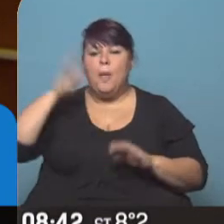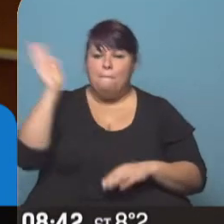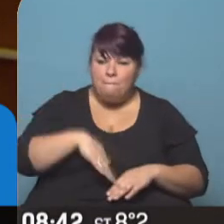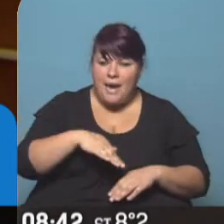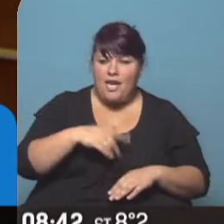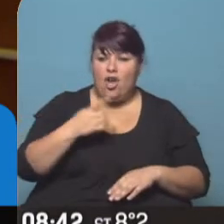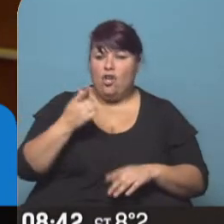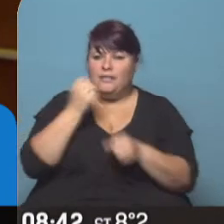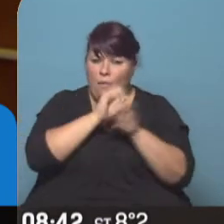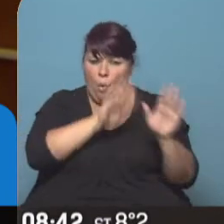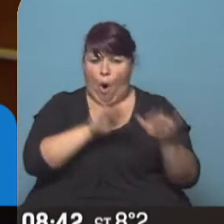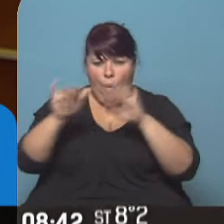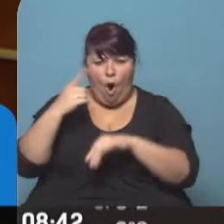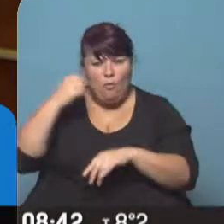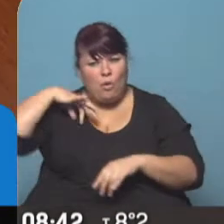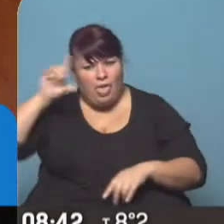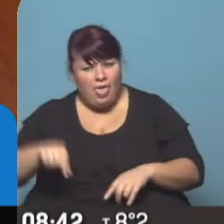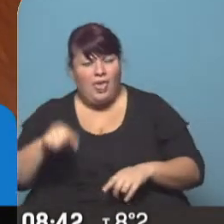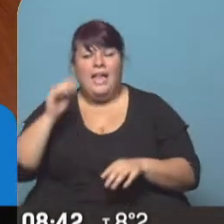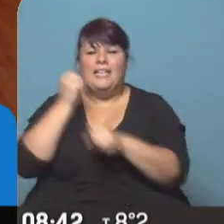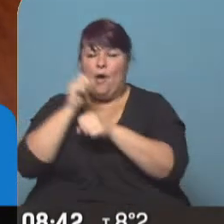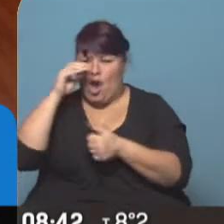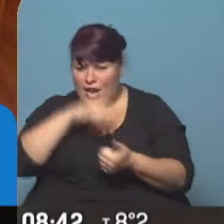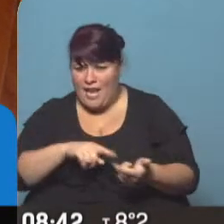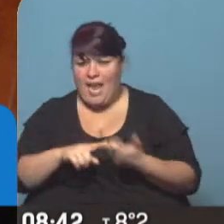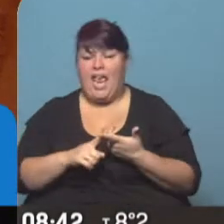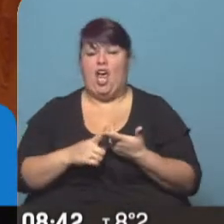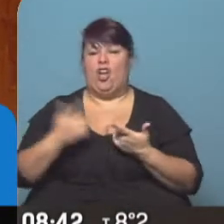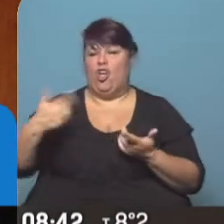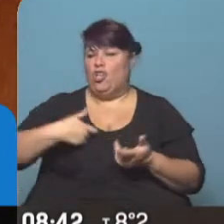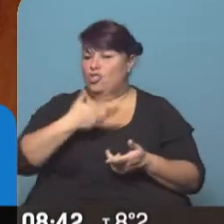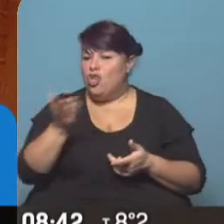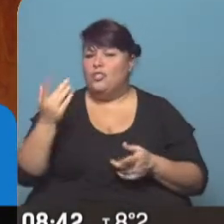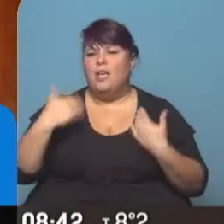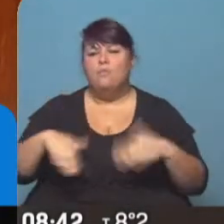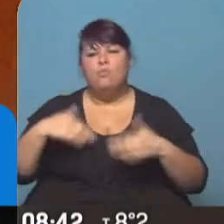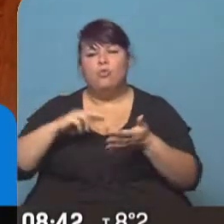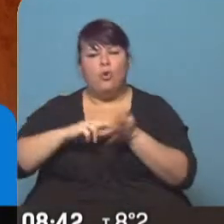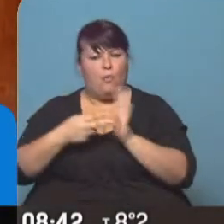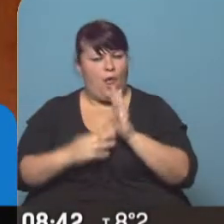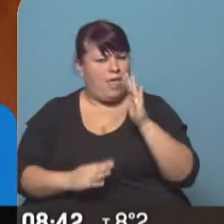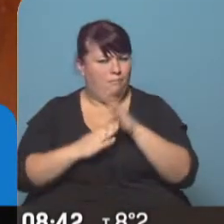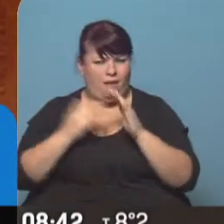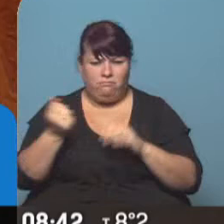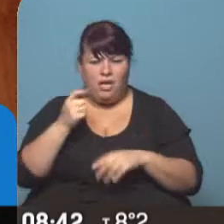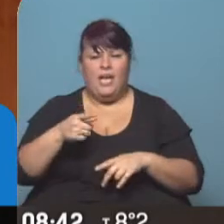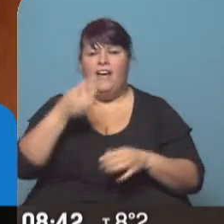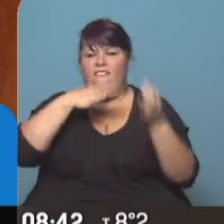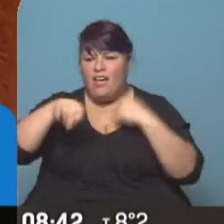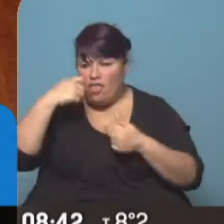menos en iguales trabajo, tenemos trabajo no registrado, tenemos una sociedad con muchos, muchos problemas estructurales. Tenemos